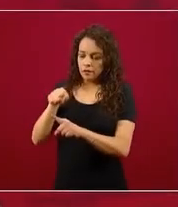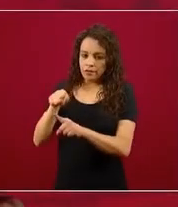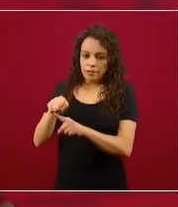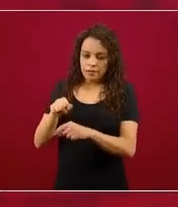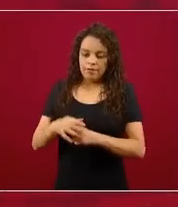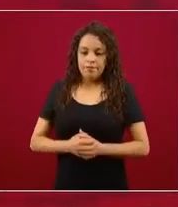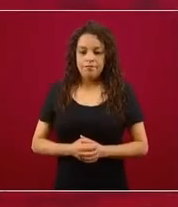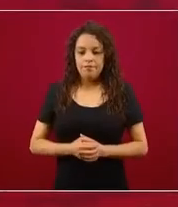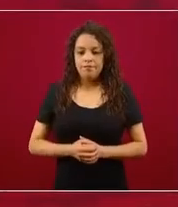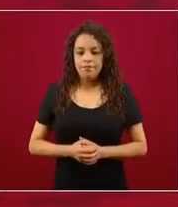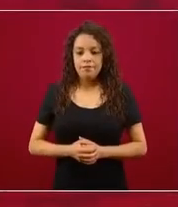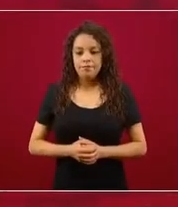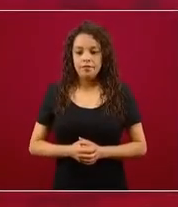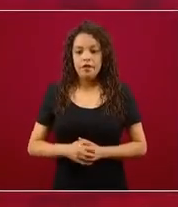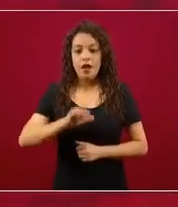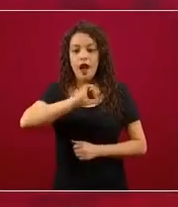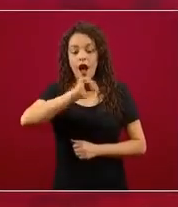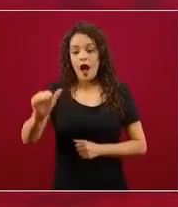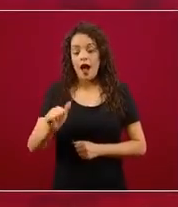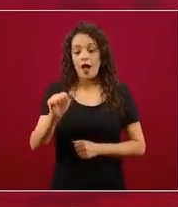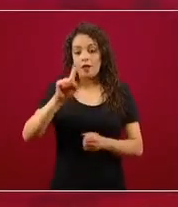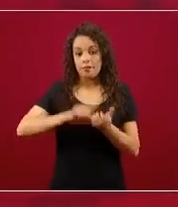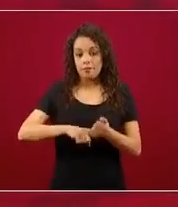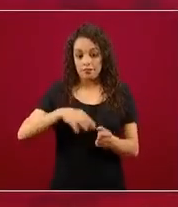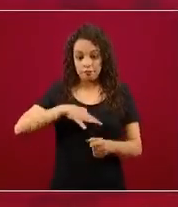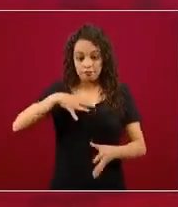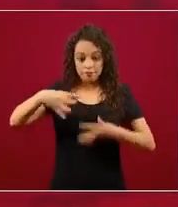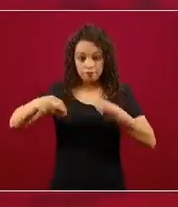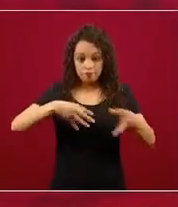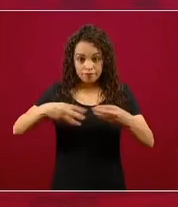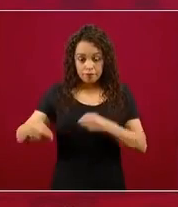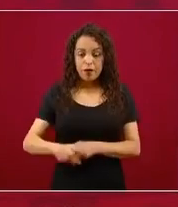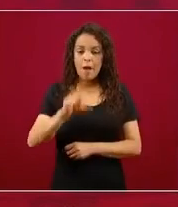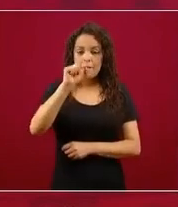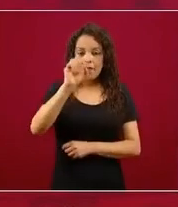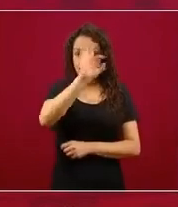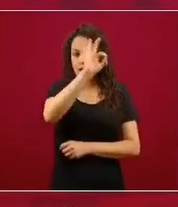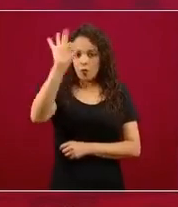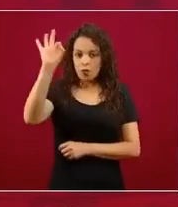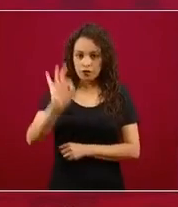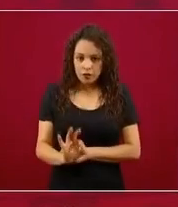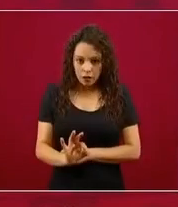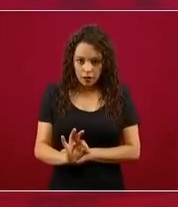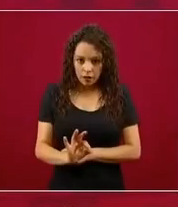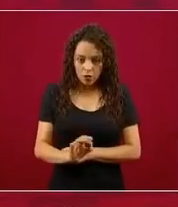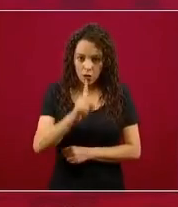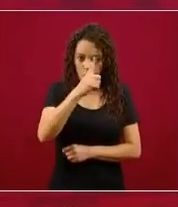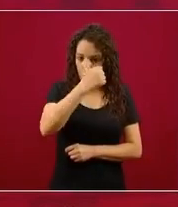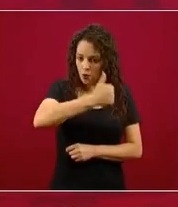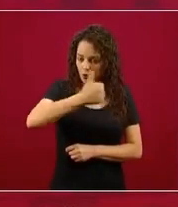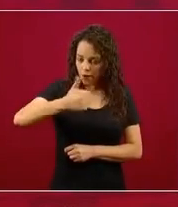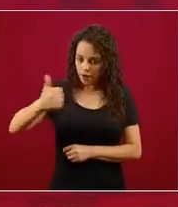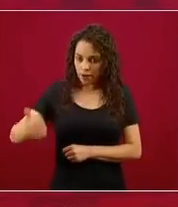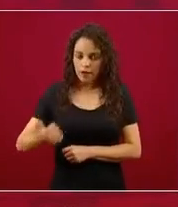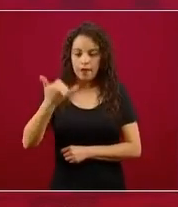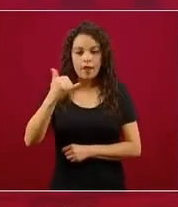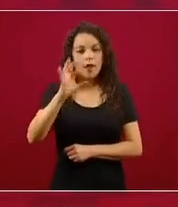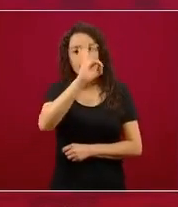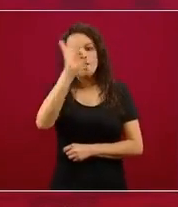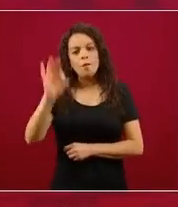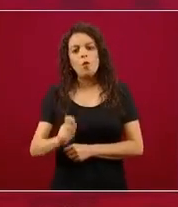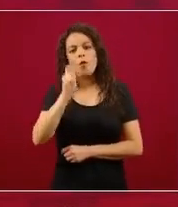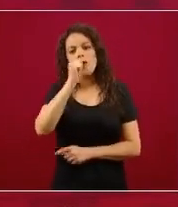A las tendencias epidémicas le estamos dando 20 por ciento a cada una y a la proporción o porcentaje de